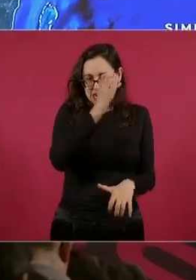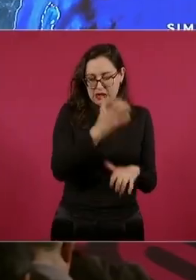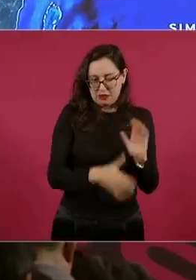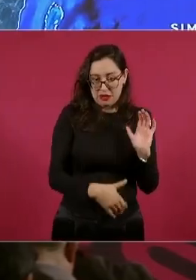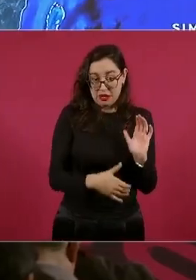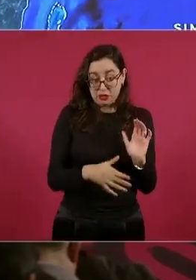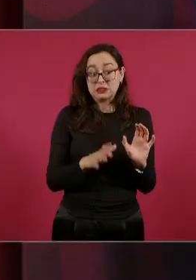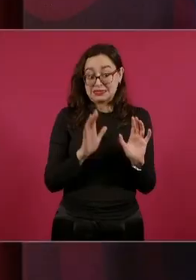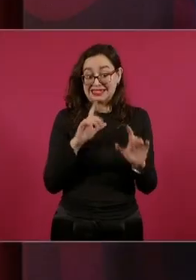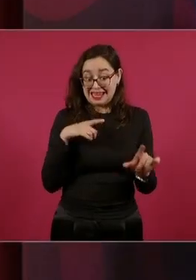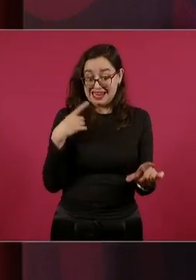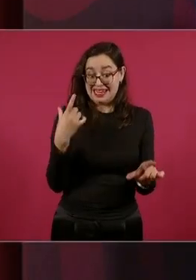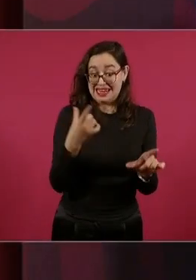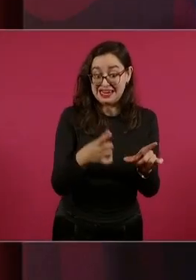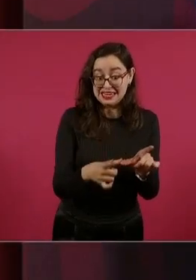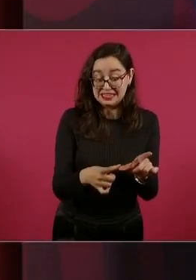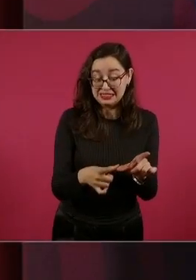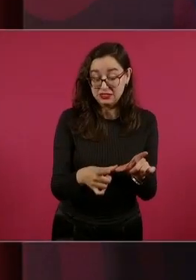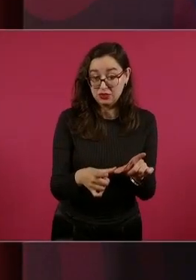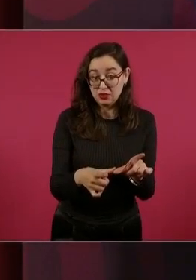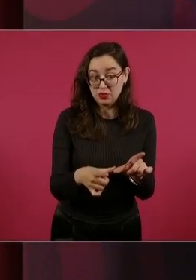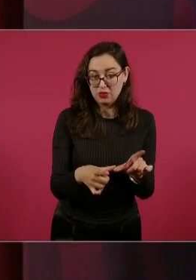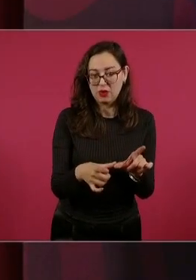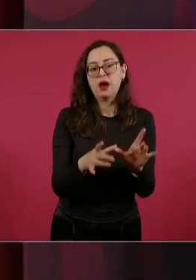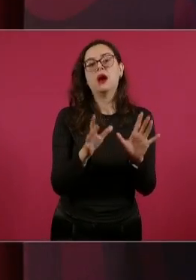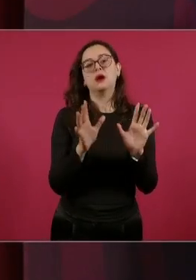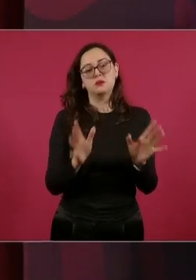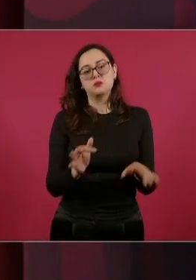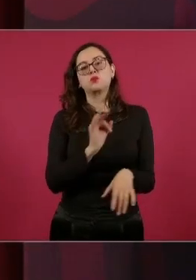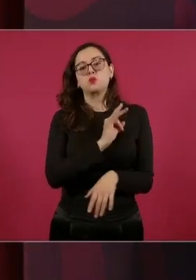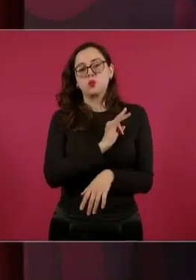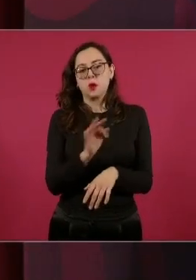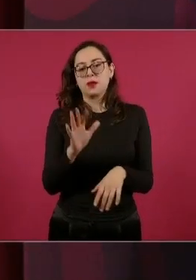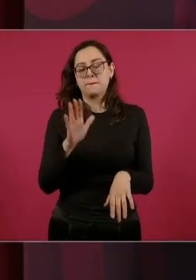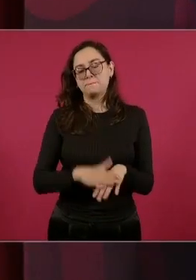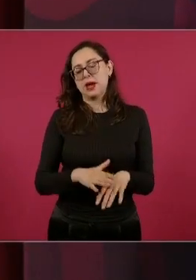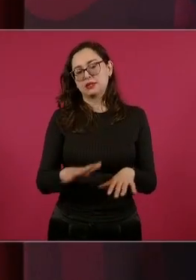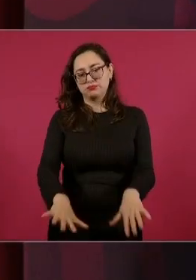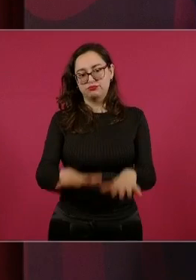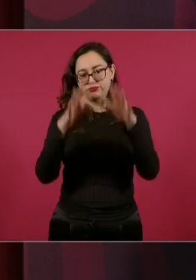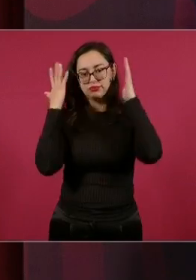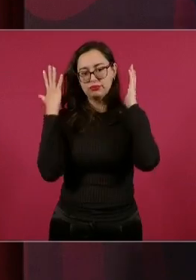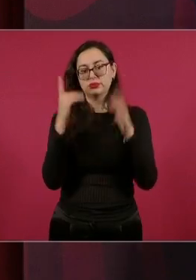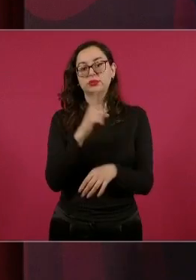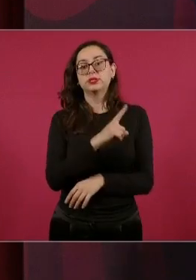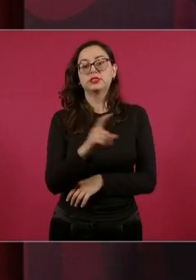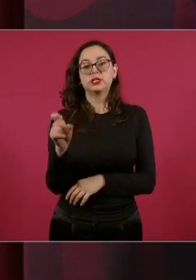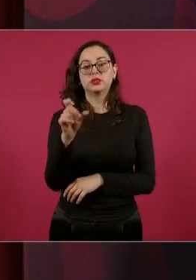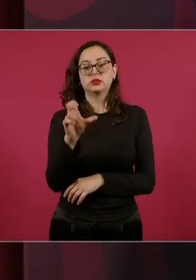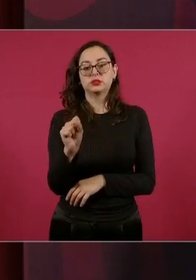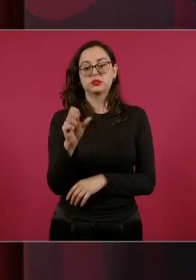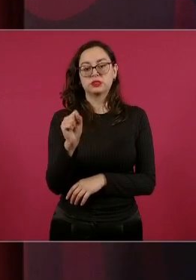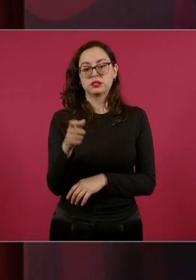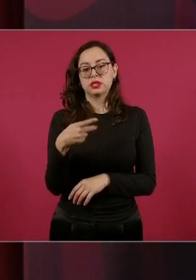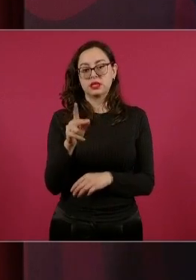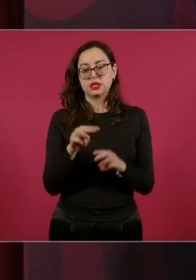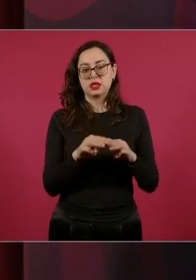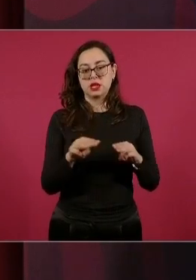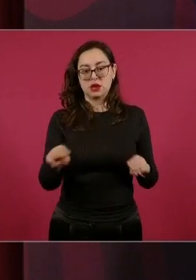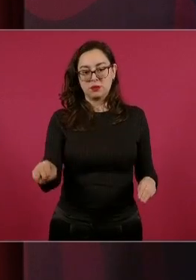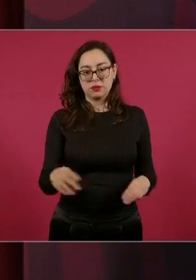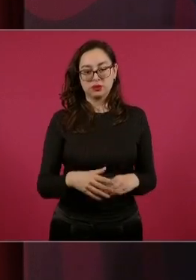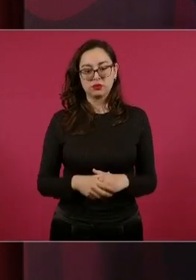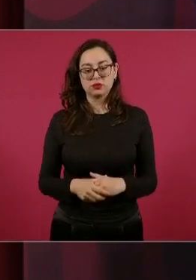Cuando se tenga ya todo el sistema, se va a poder desplazar a 160 kilómetros por hora.